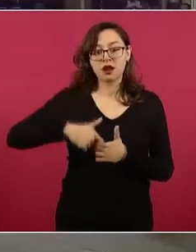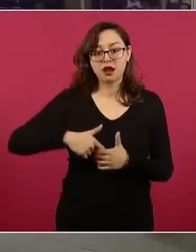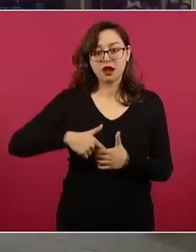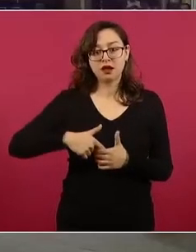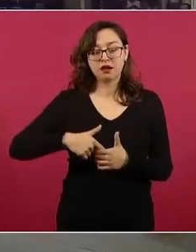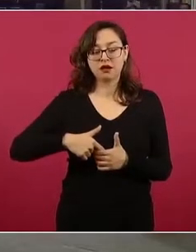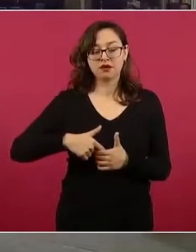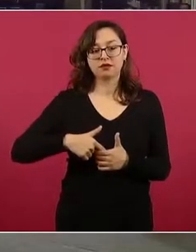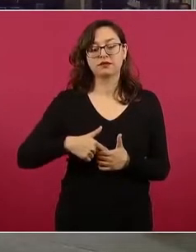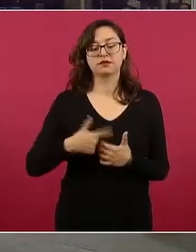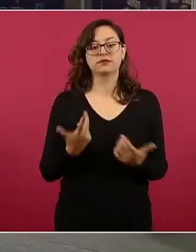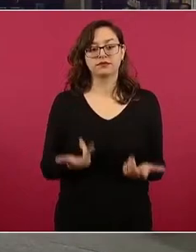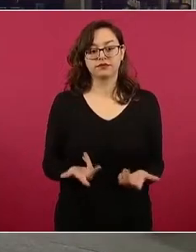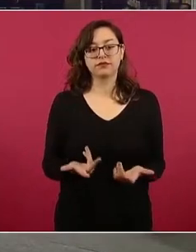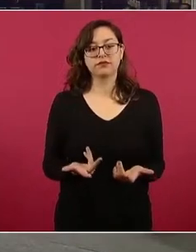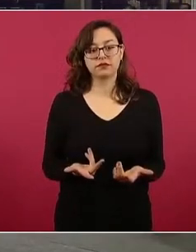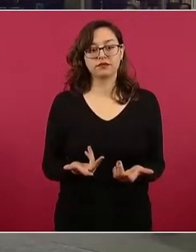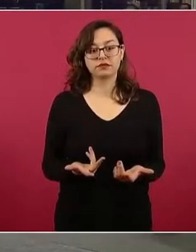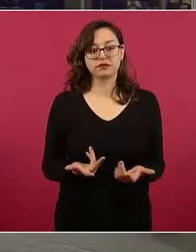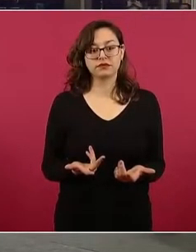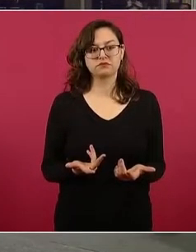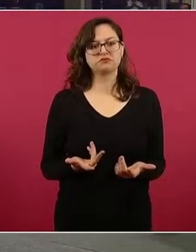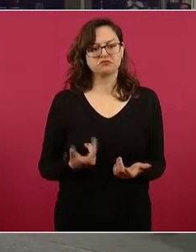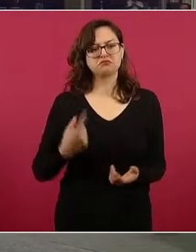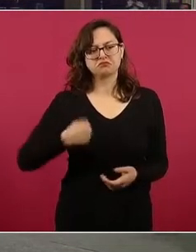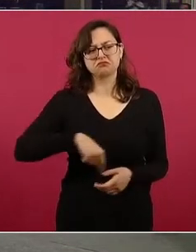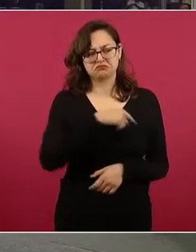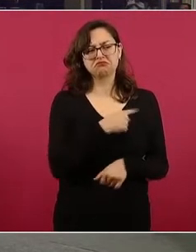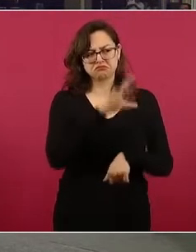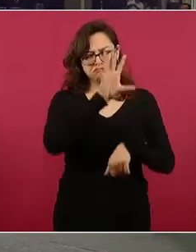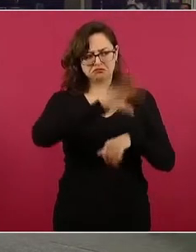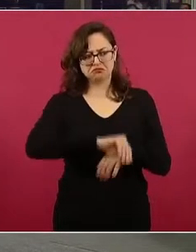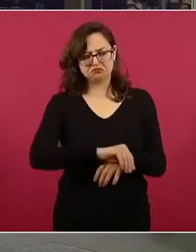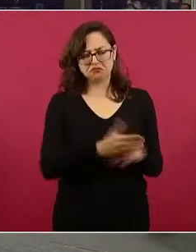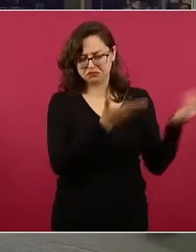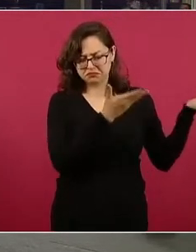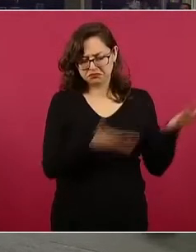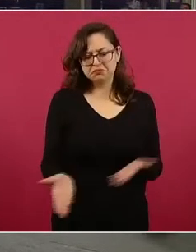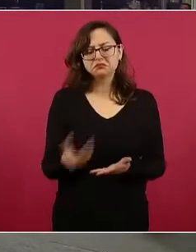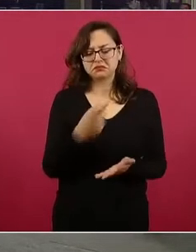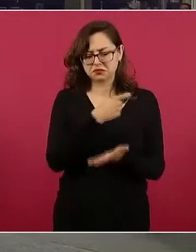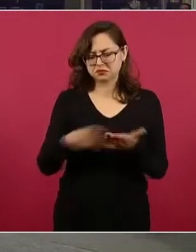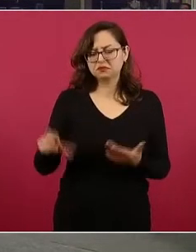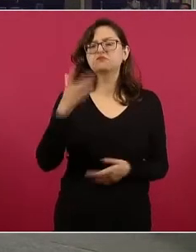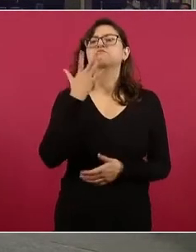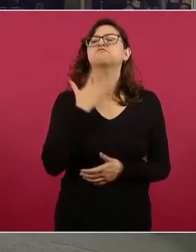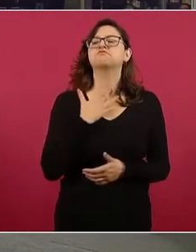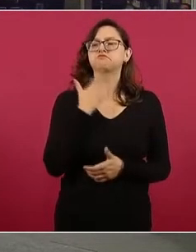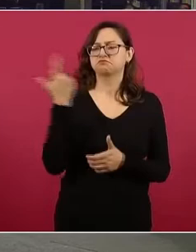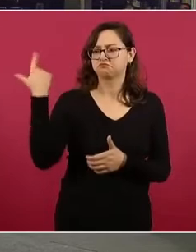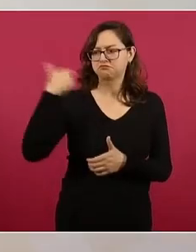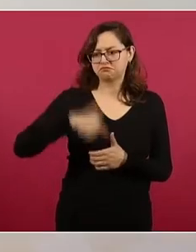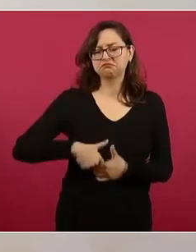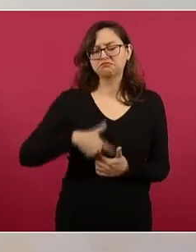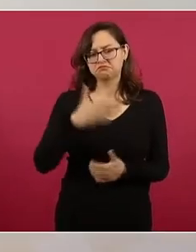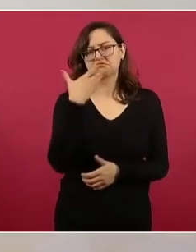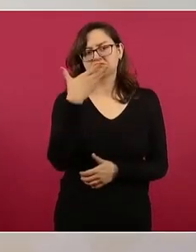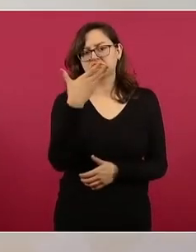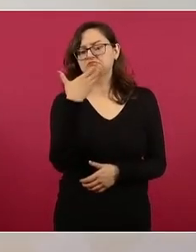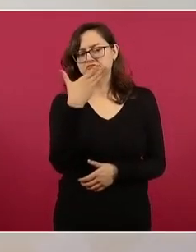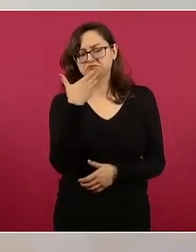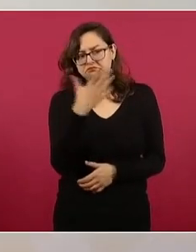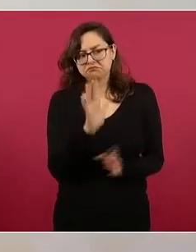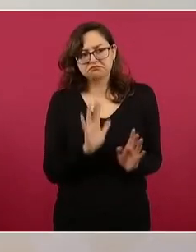no lo vamos a impedir, porque en Estados Unidos